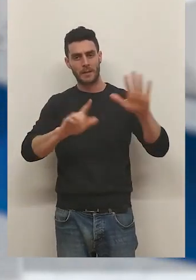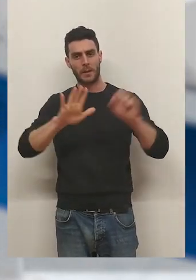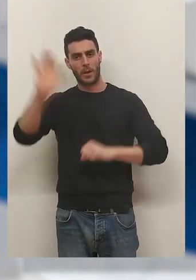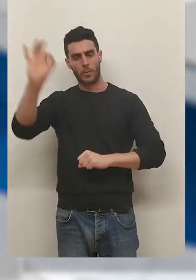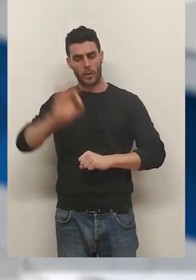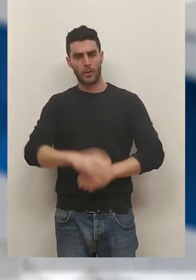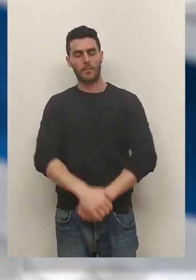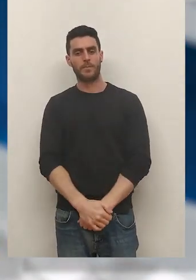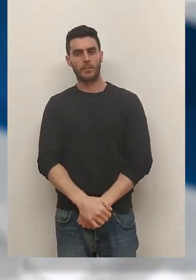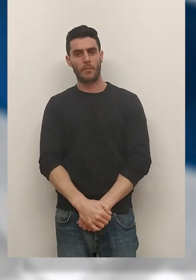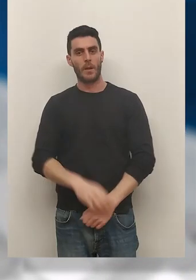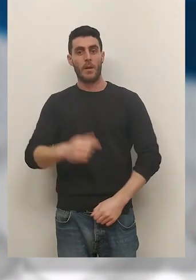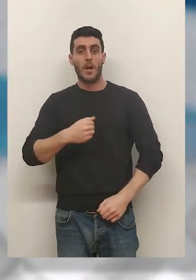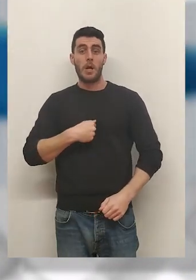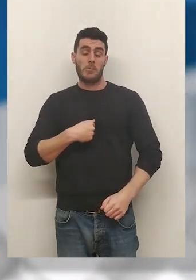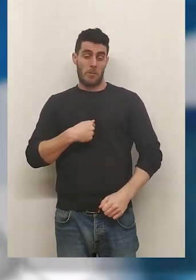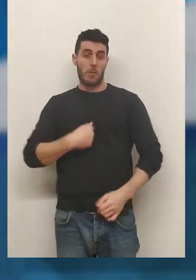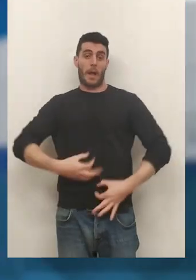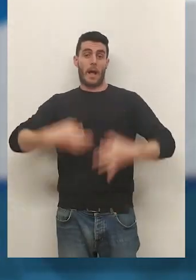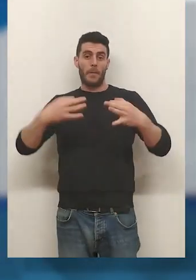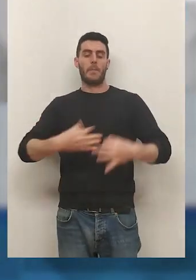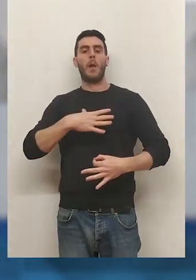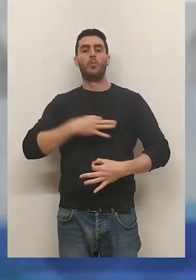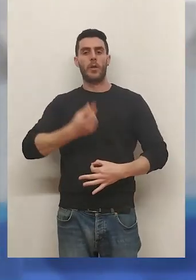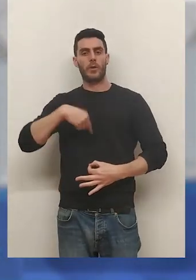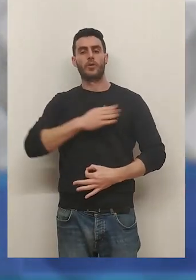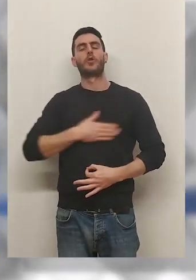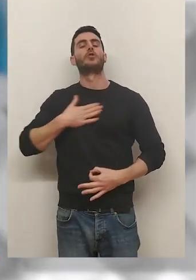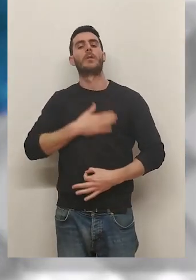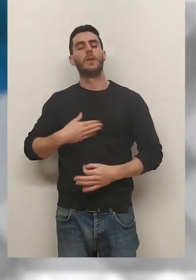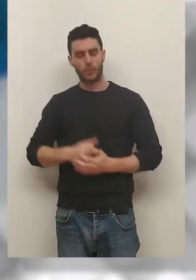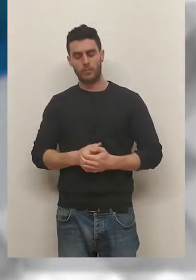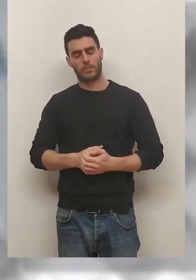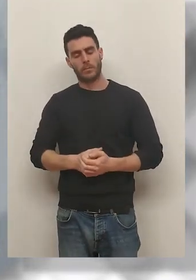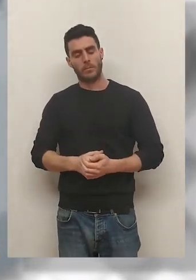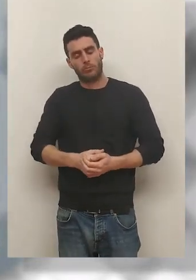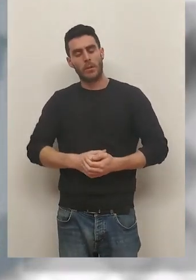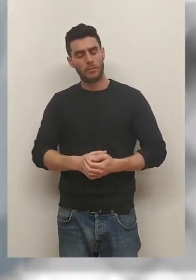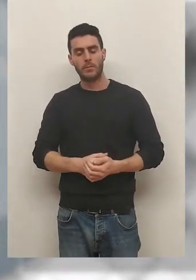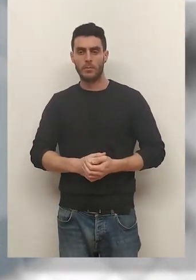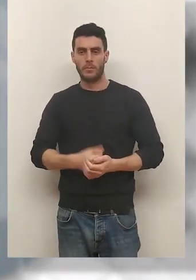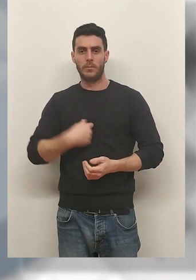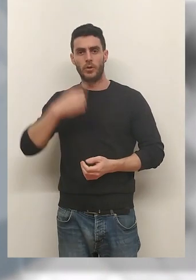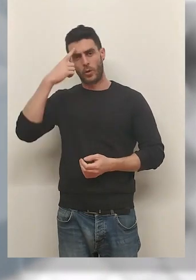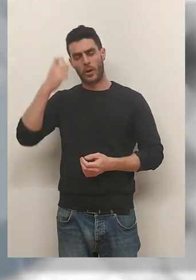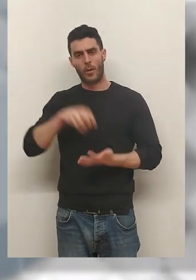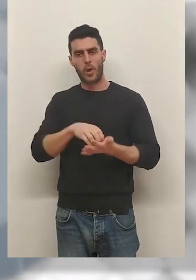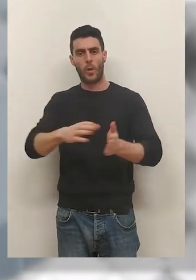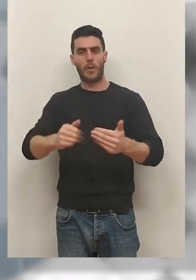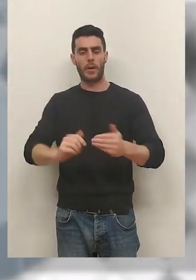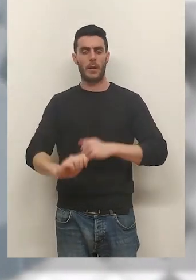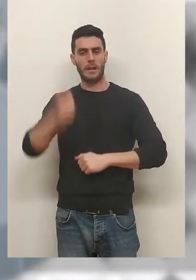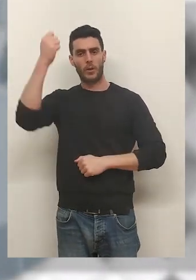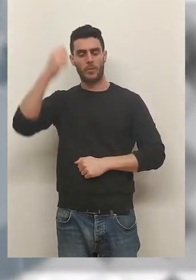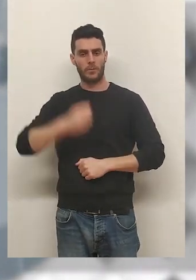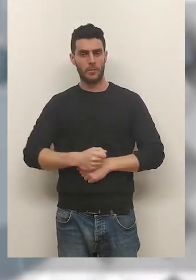65%. Yo podría afirmar que estamos muy satisfechos. Yo creo que sin duda ha sido un